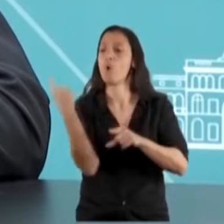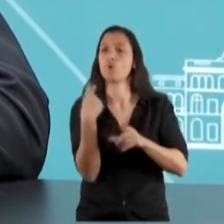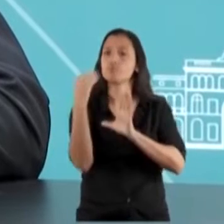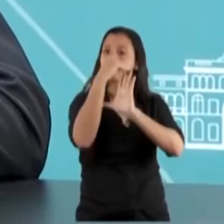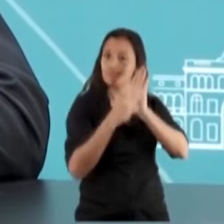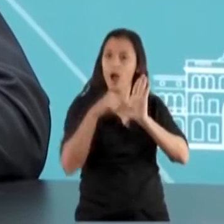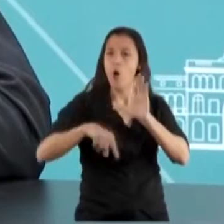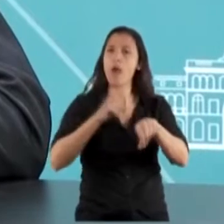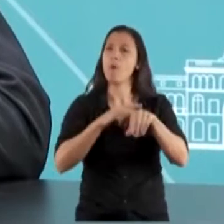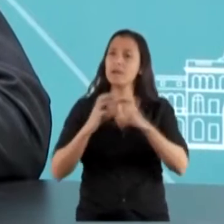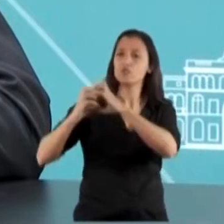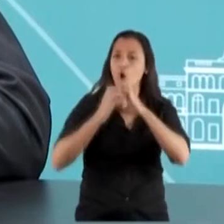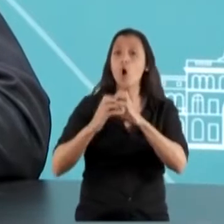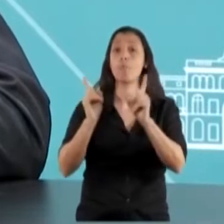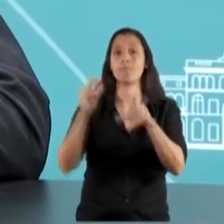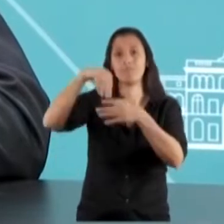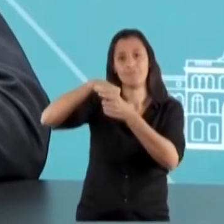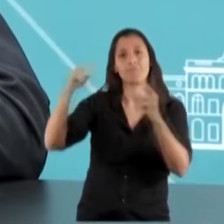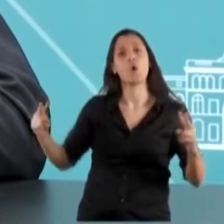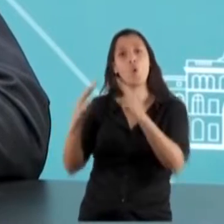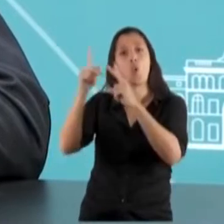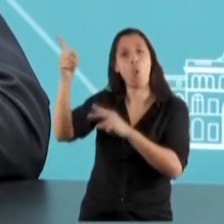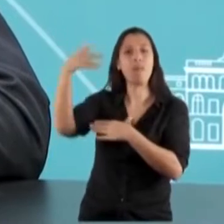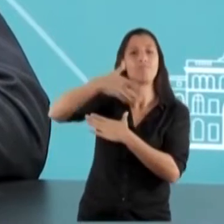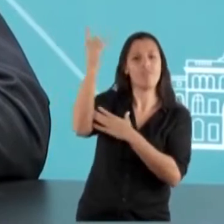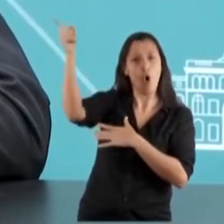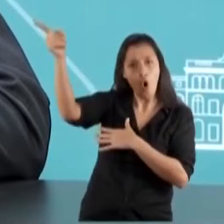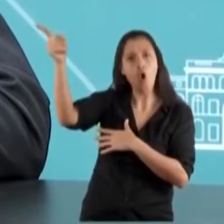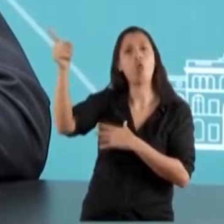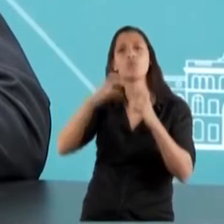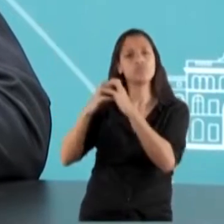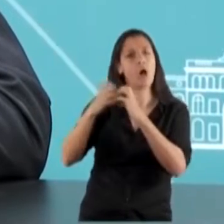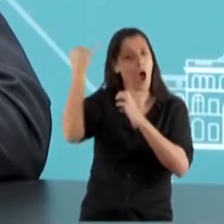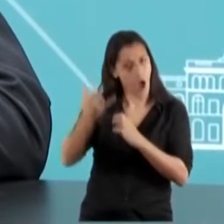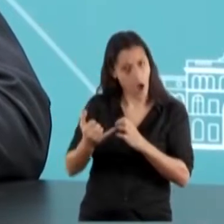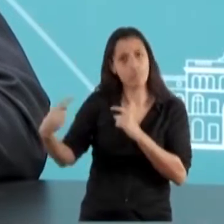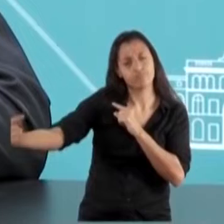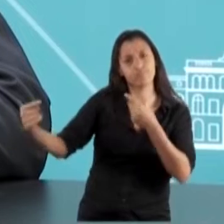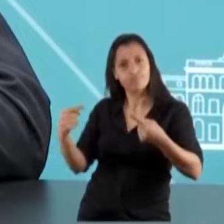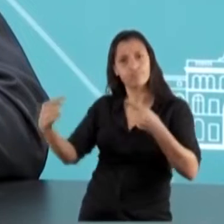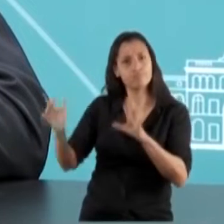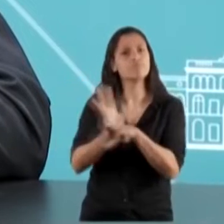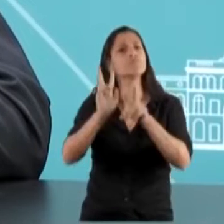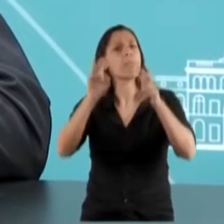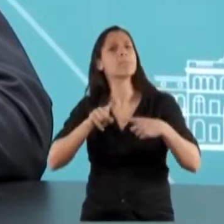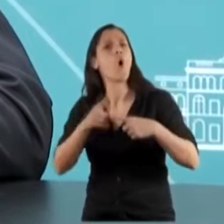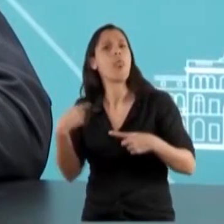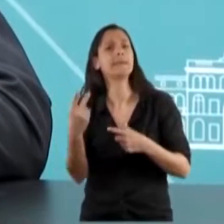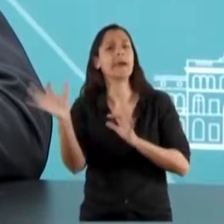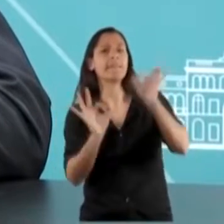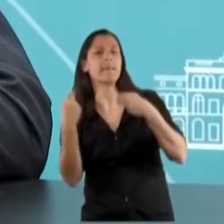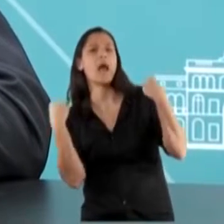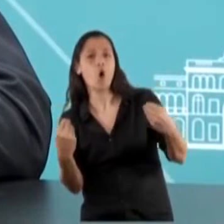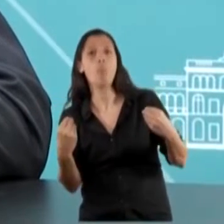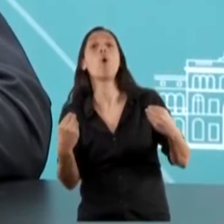se conversan en este tipo de foros, donde claramente hay discusiones geopolíticas y estratégicas, pero también